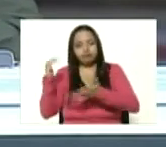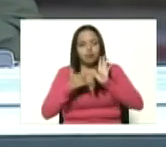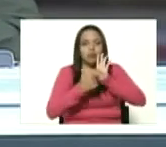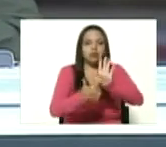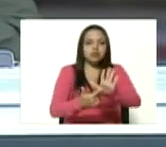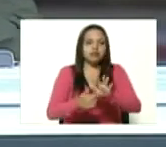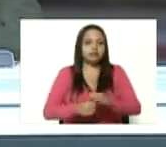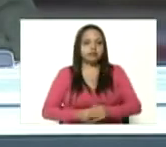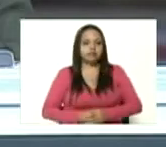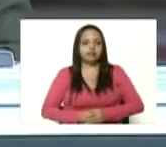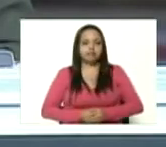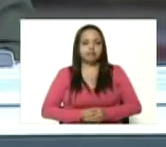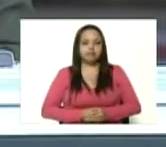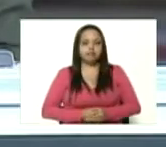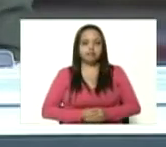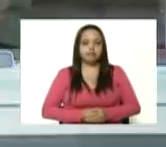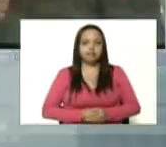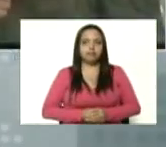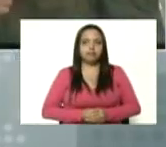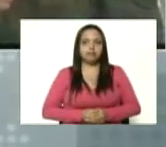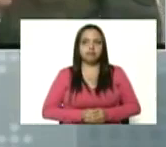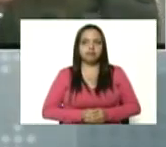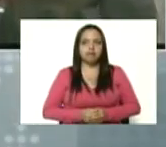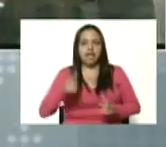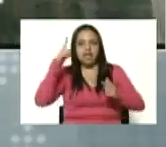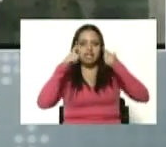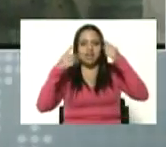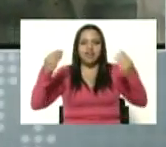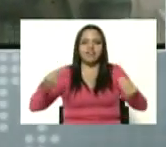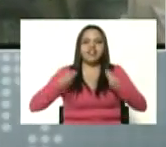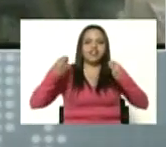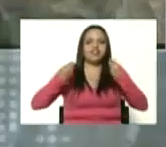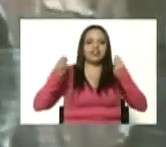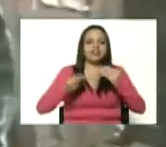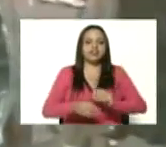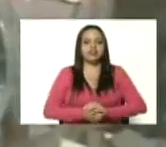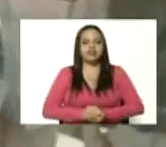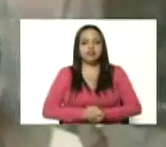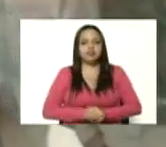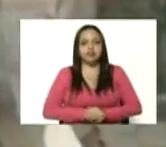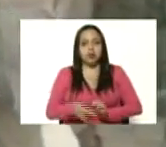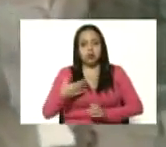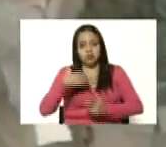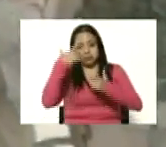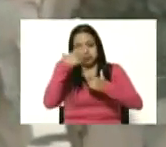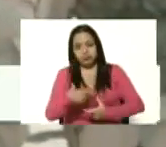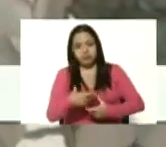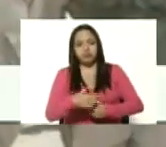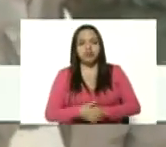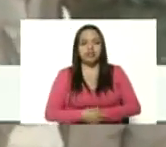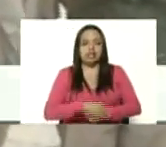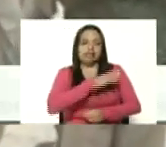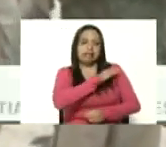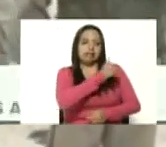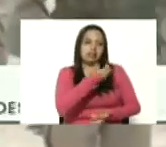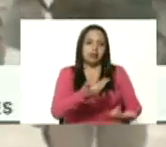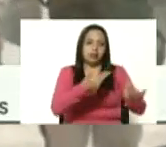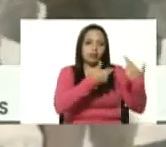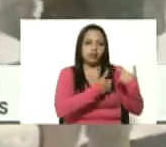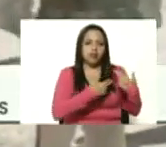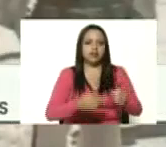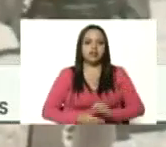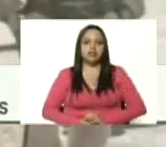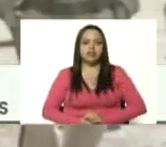José Maita adelante Chávez vive mi comandante en jefe soy el general de brigada José Ramón Maita